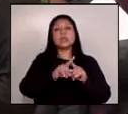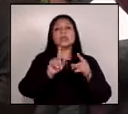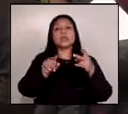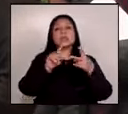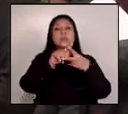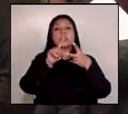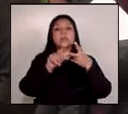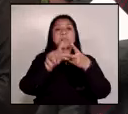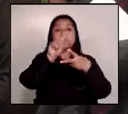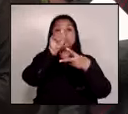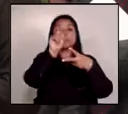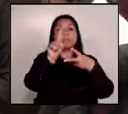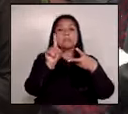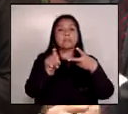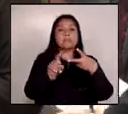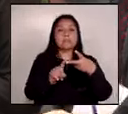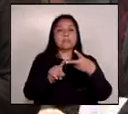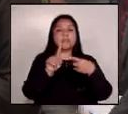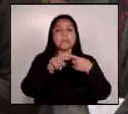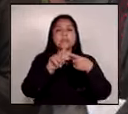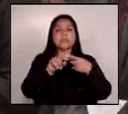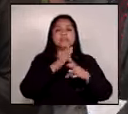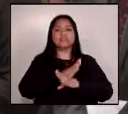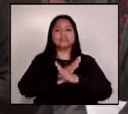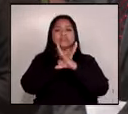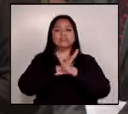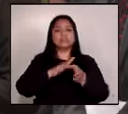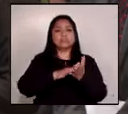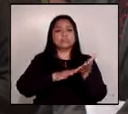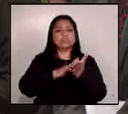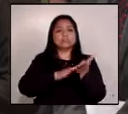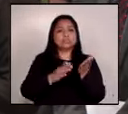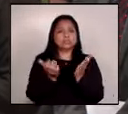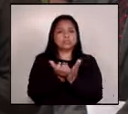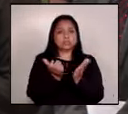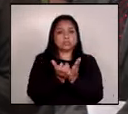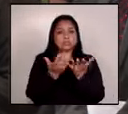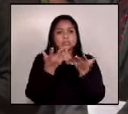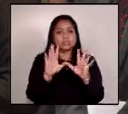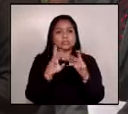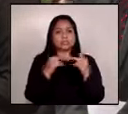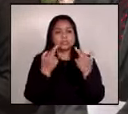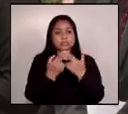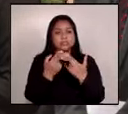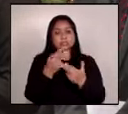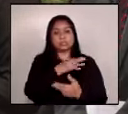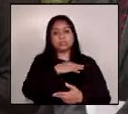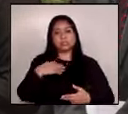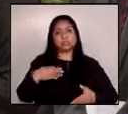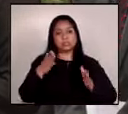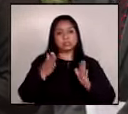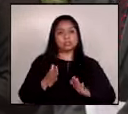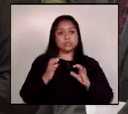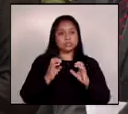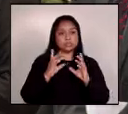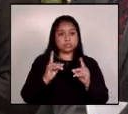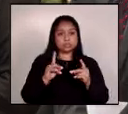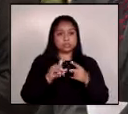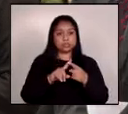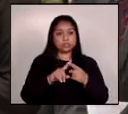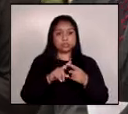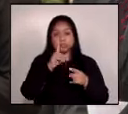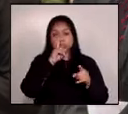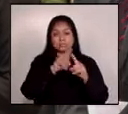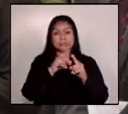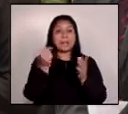puntualmente el seguro médico escolar porque usted publicó que se reunió con la ministra de educación y también el marca país